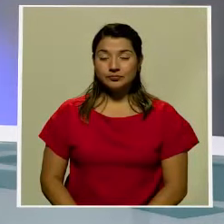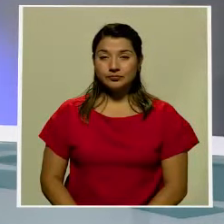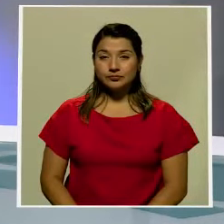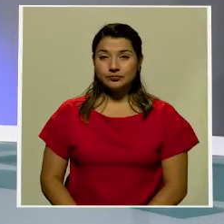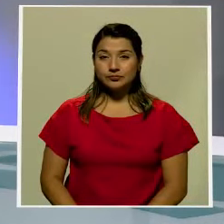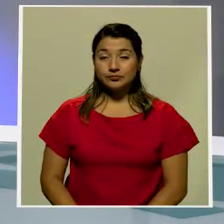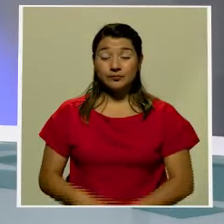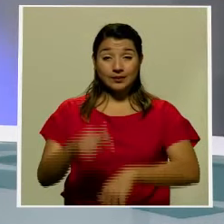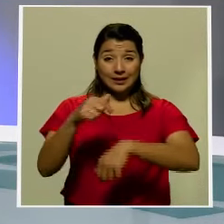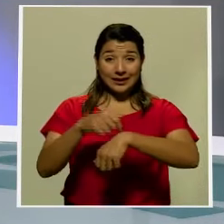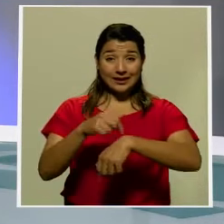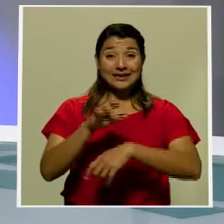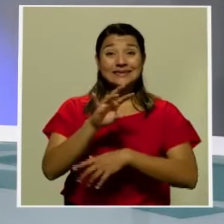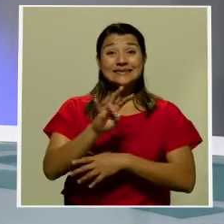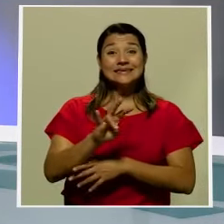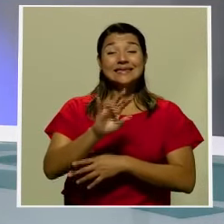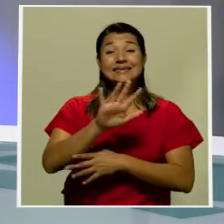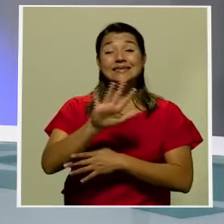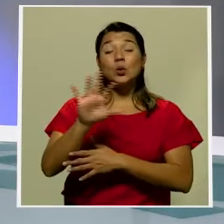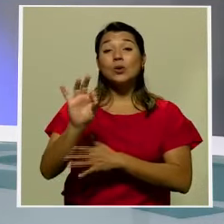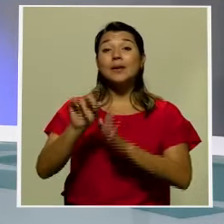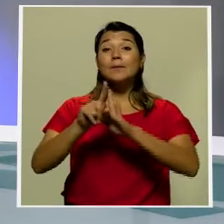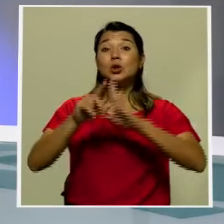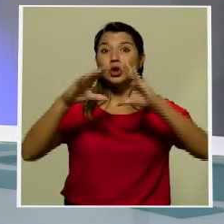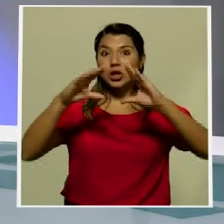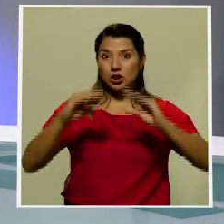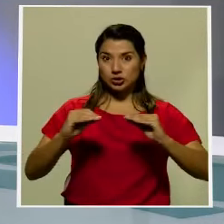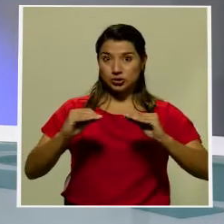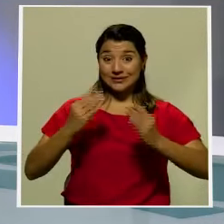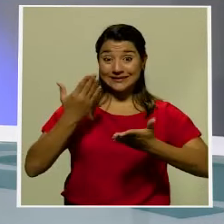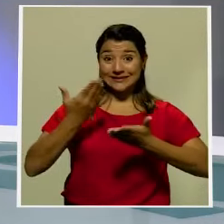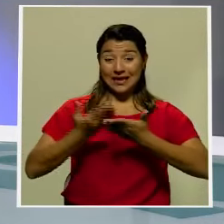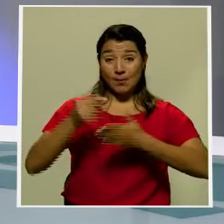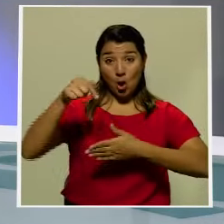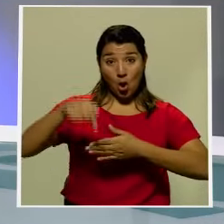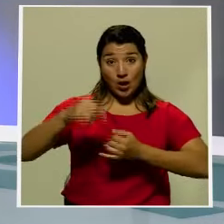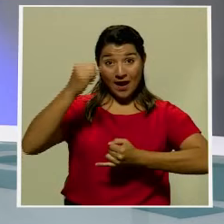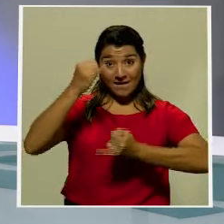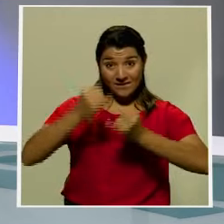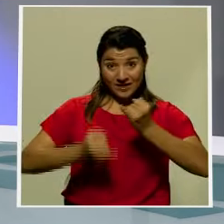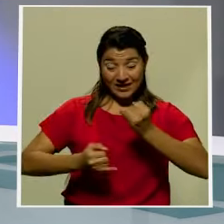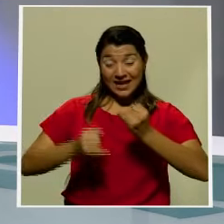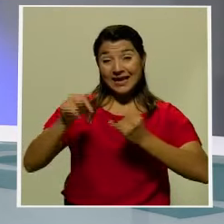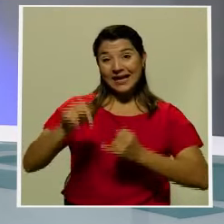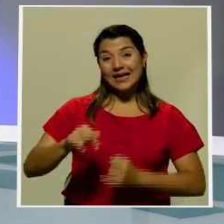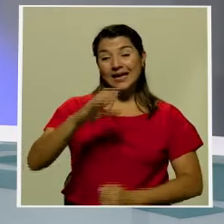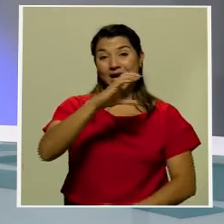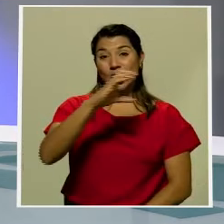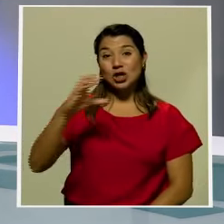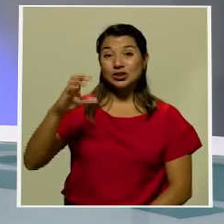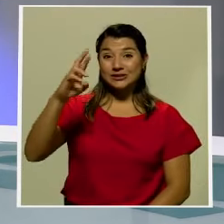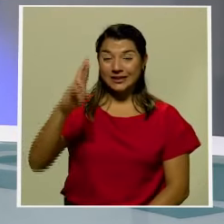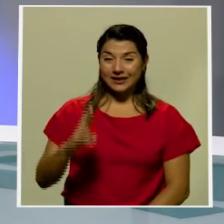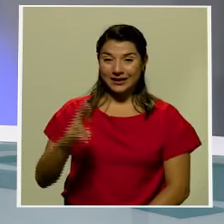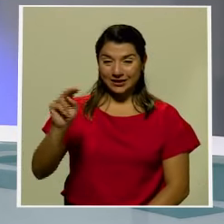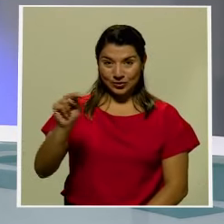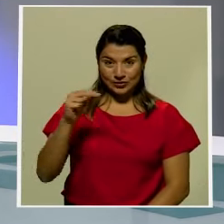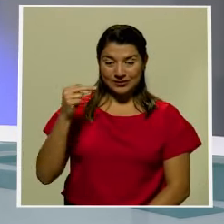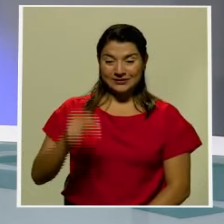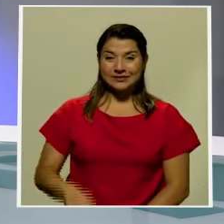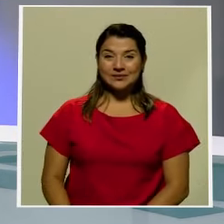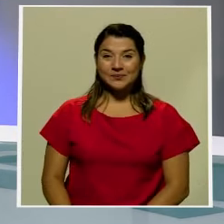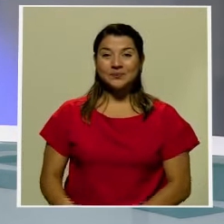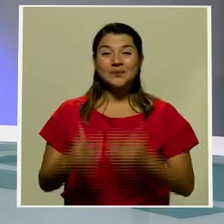A las 7 y 59, llegamos hoy al final de esta edición estelar de Costa Rica Noticias.